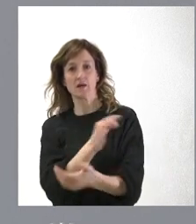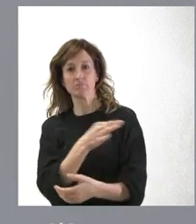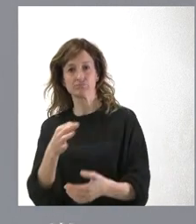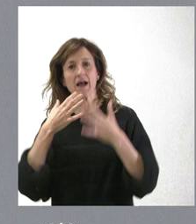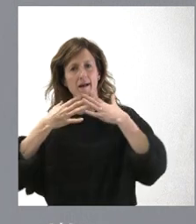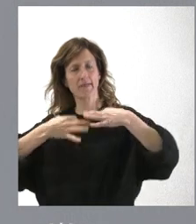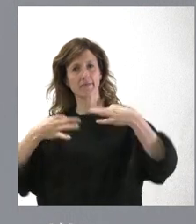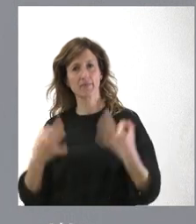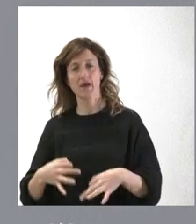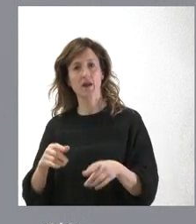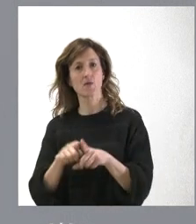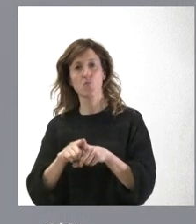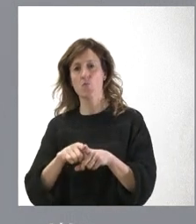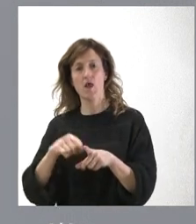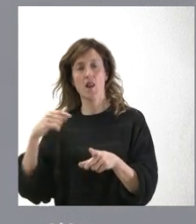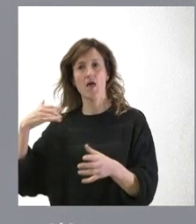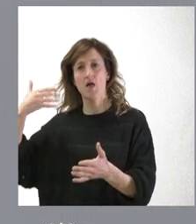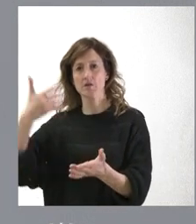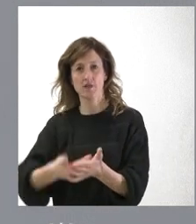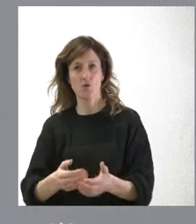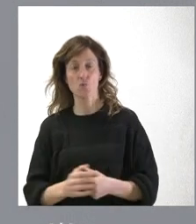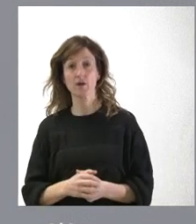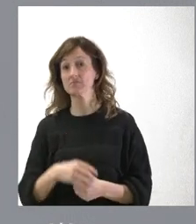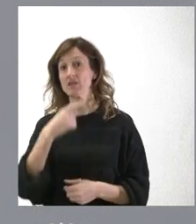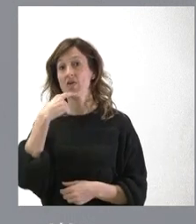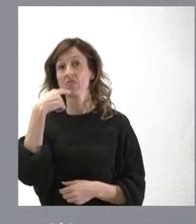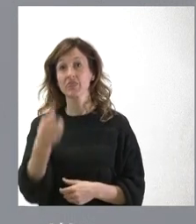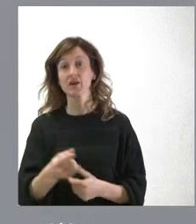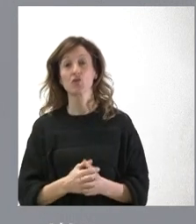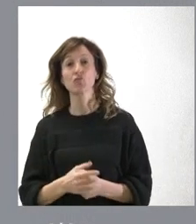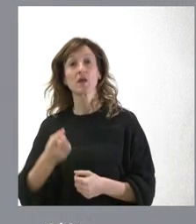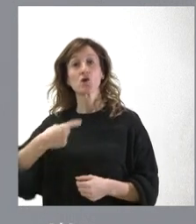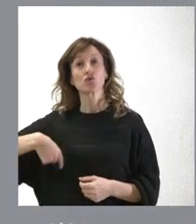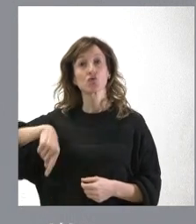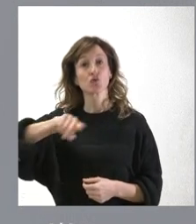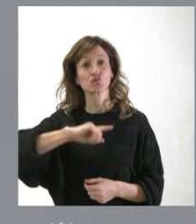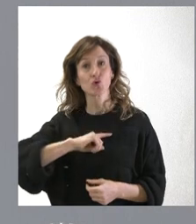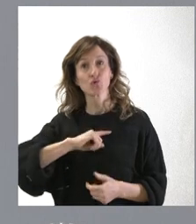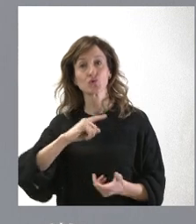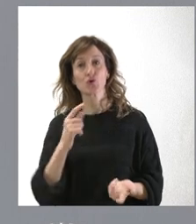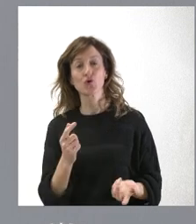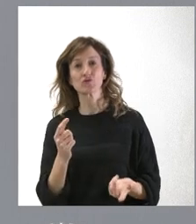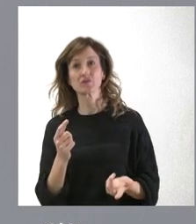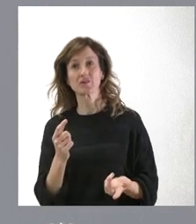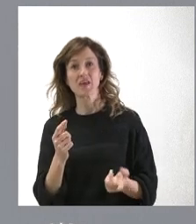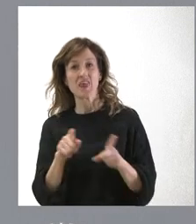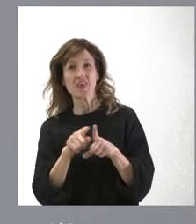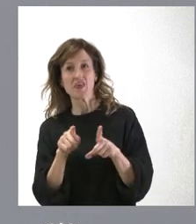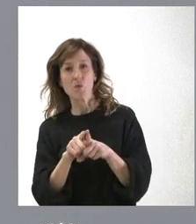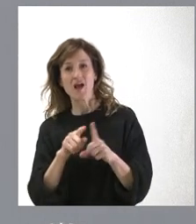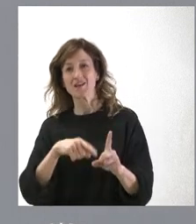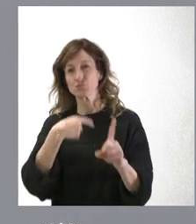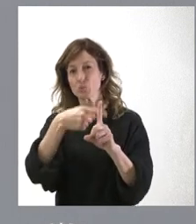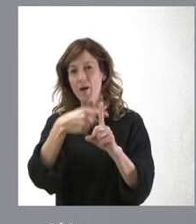funcionamiento, como ha venido ocurriendo hasta el día de hoy. Ya le digo, nosotros no vamos a ir a hacer lo que SUMAR